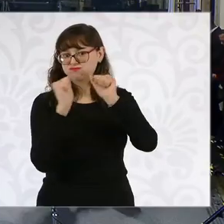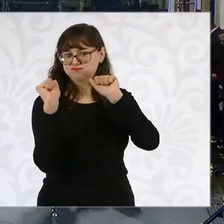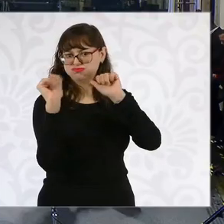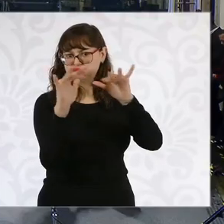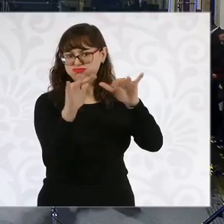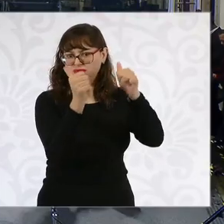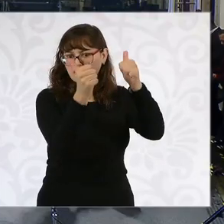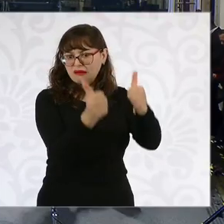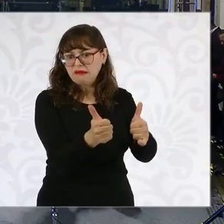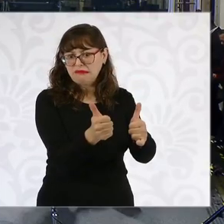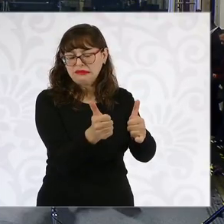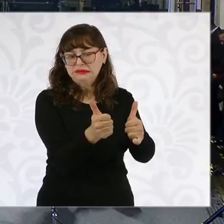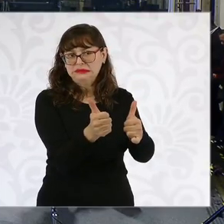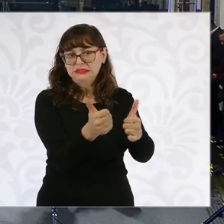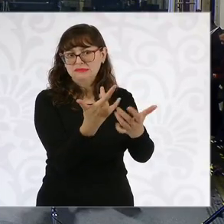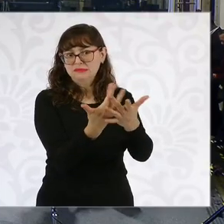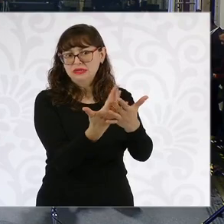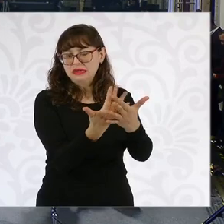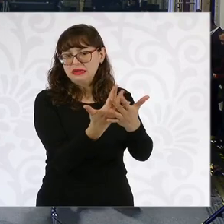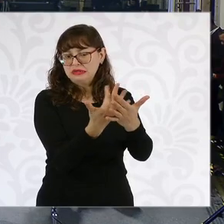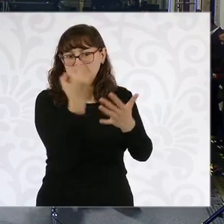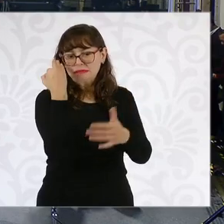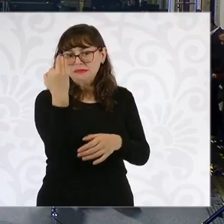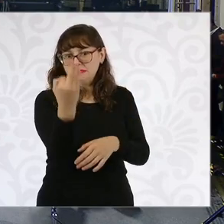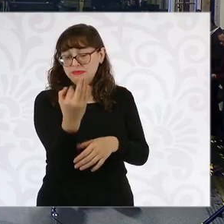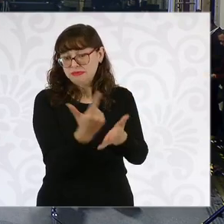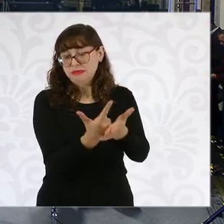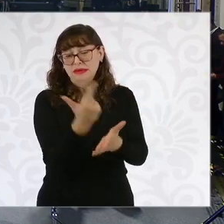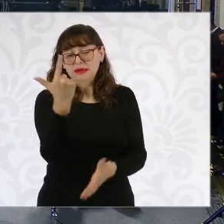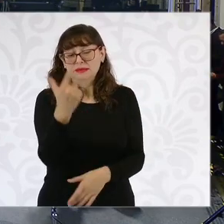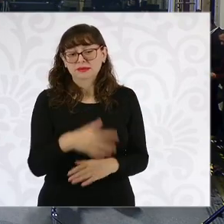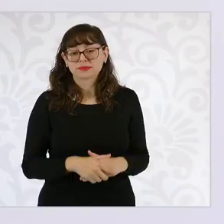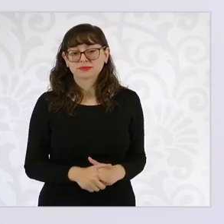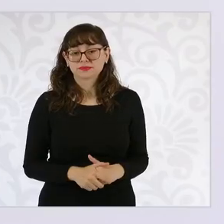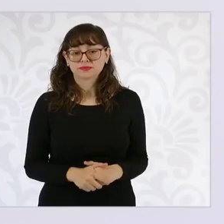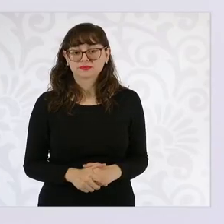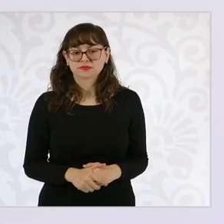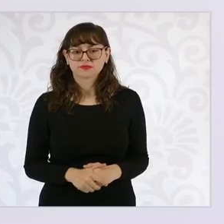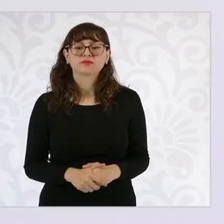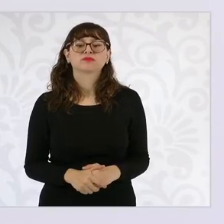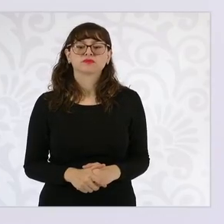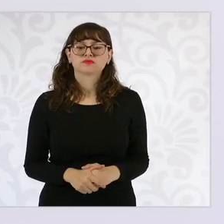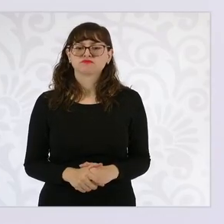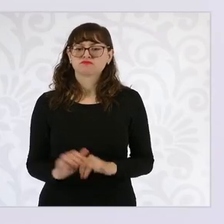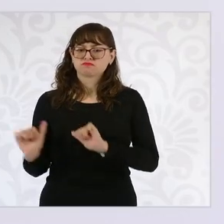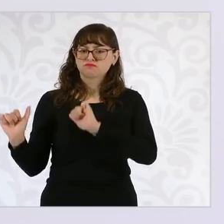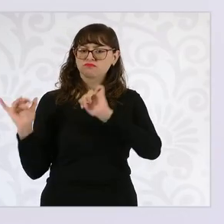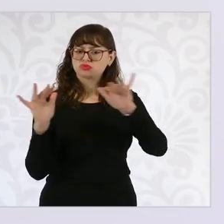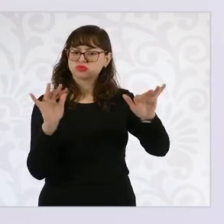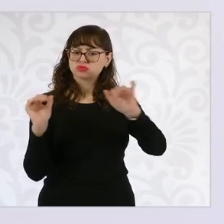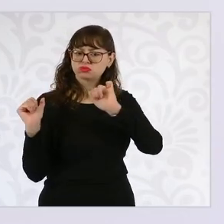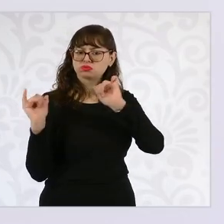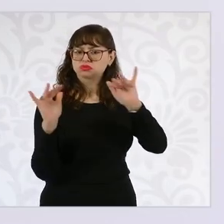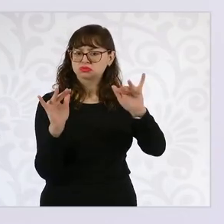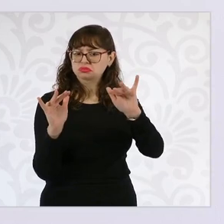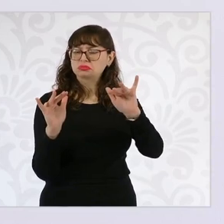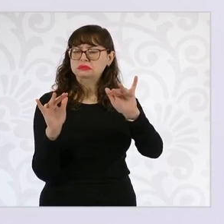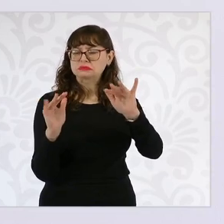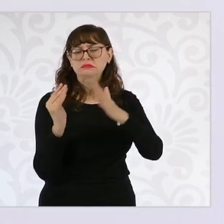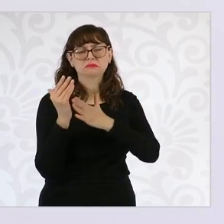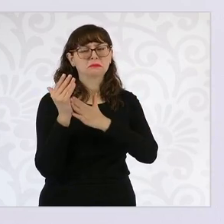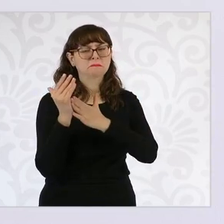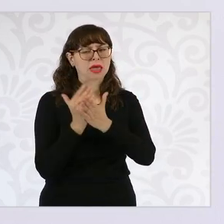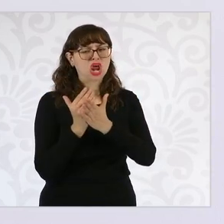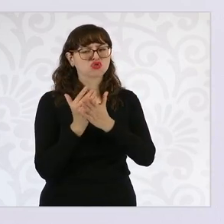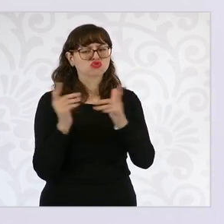con esta decisión de Estados Unidos está muy grande. Ha disminuido la llegada de migrantes a la frontera por